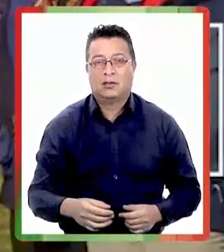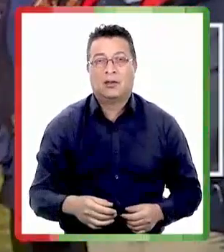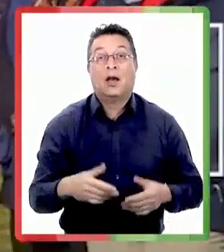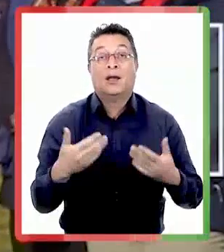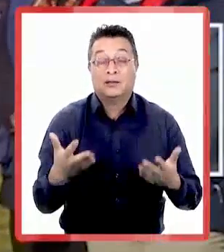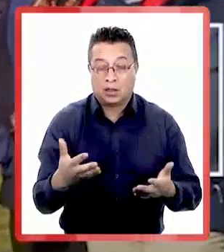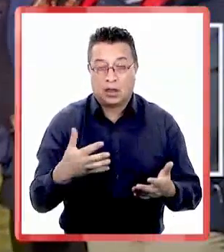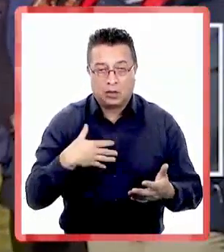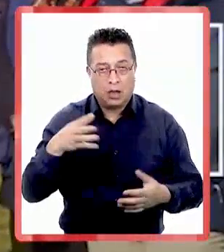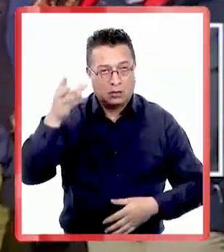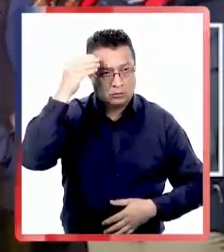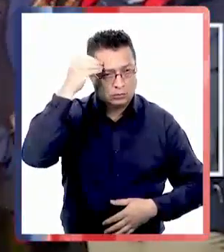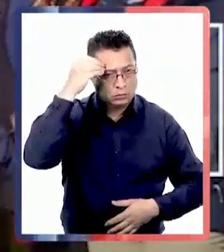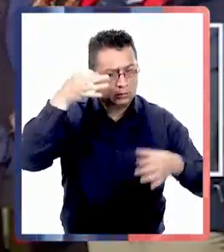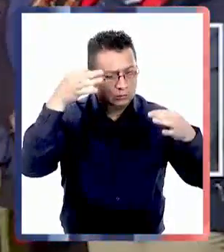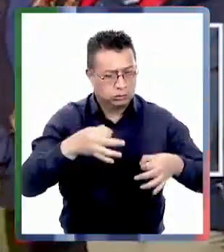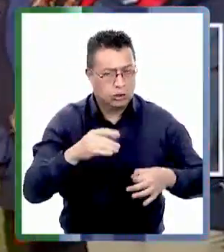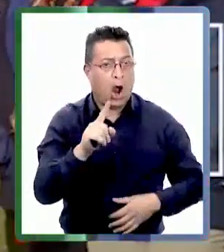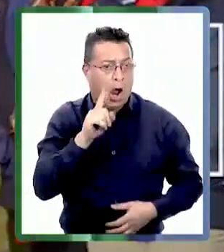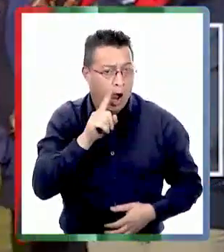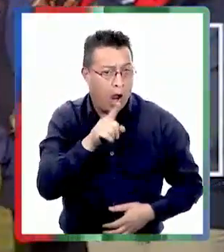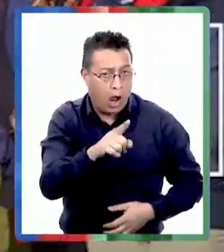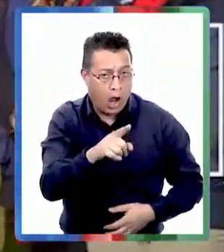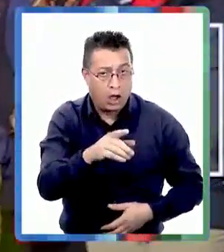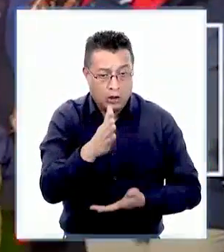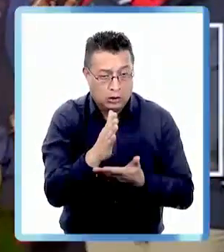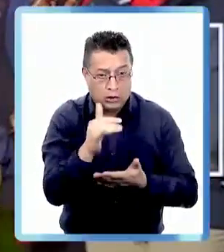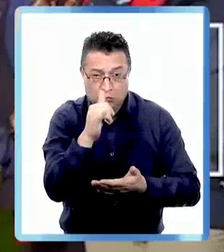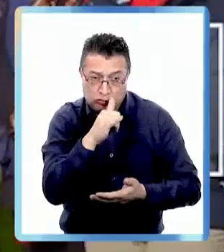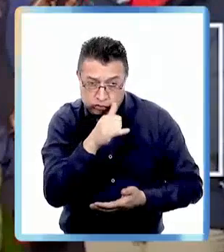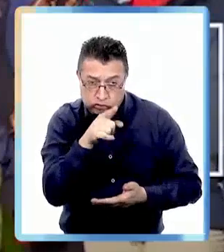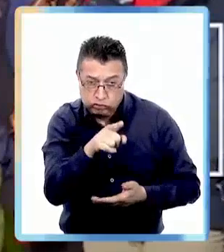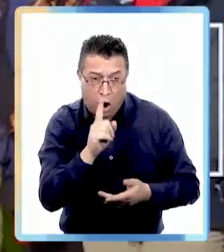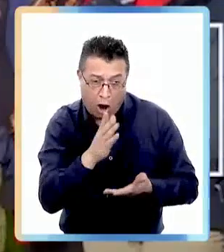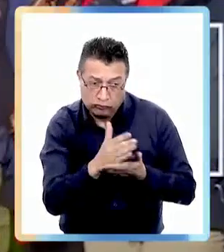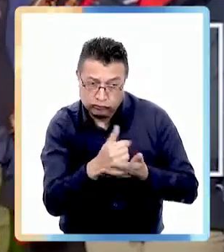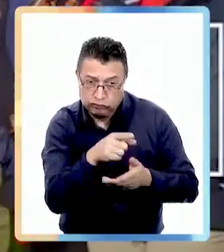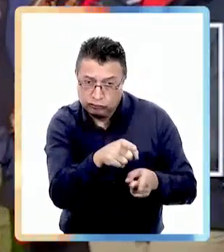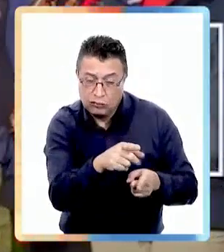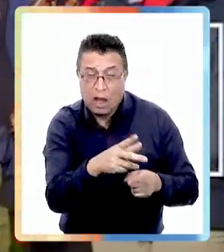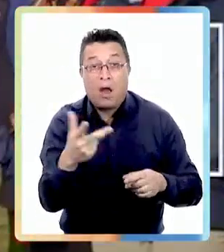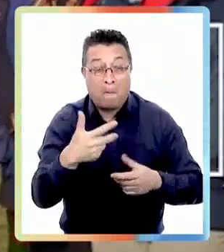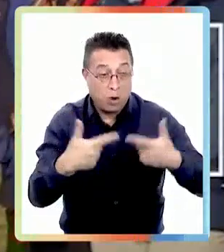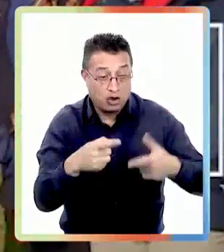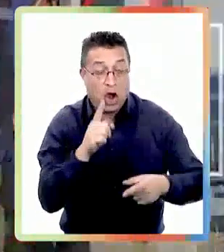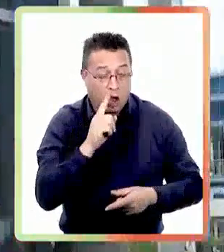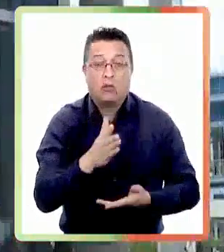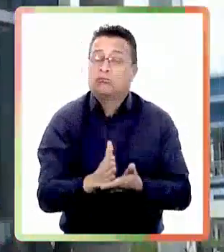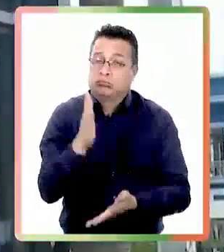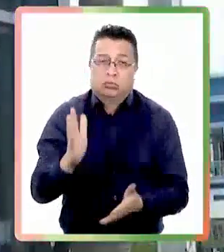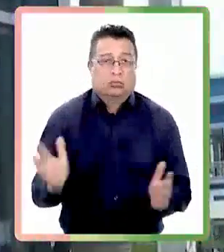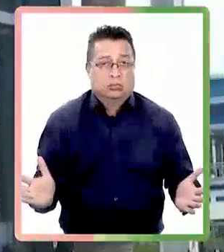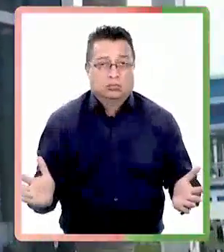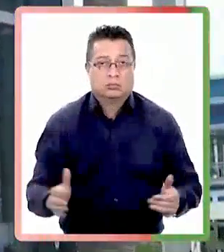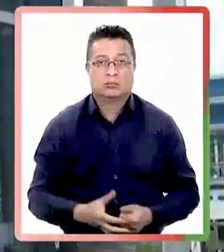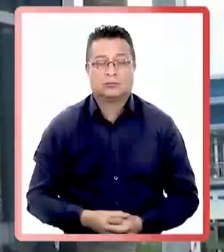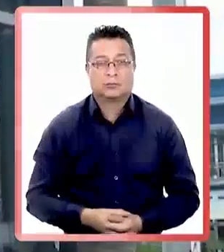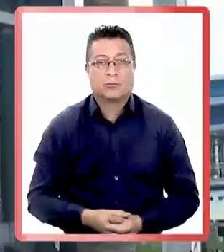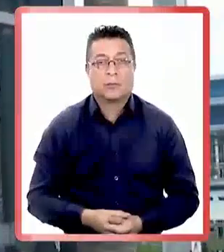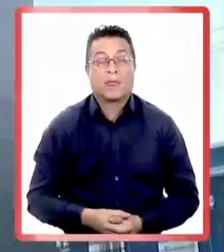En la medida en que me forme la convicción de que hay irregularidades que implican una responsabilidad política, se hará valer.